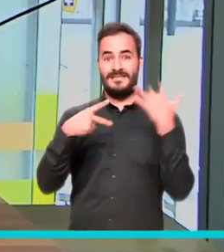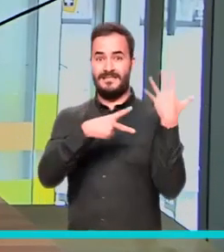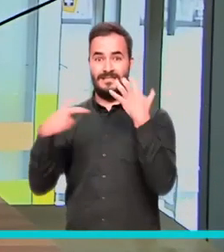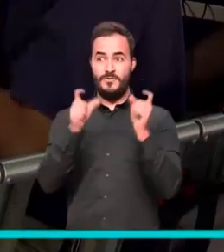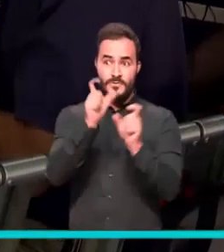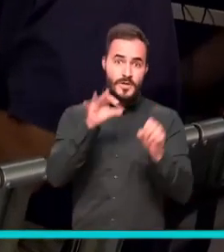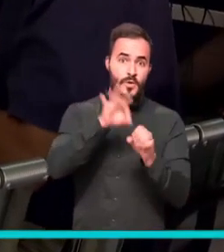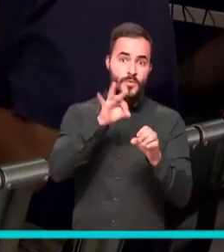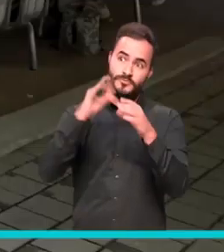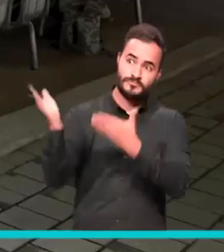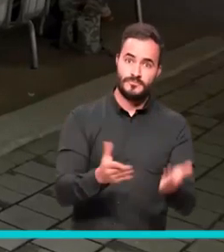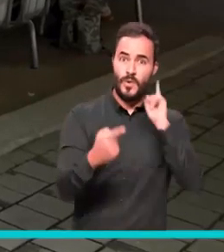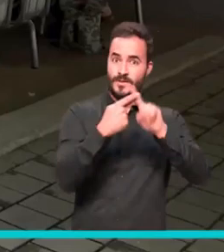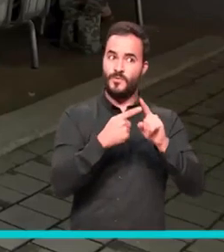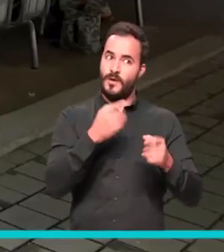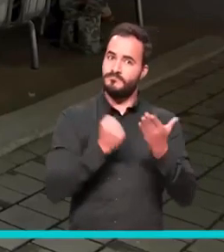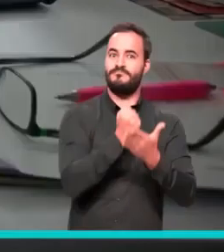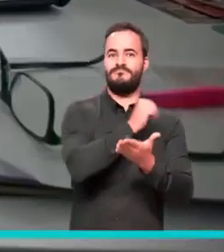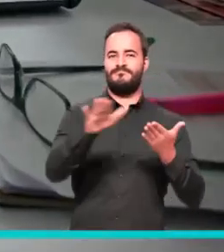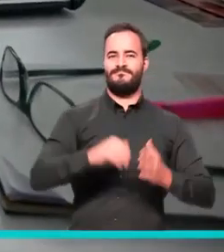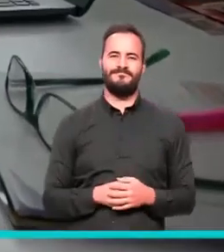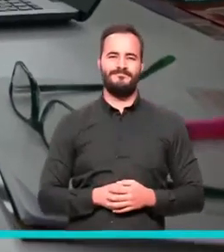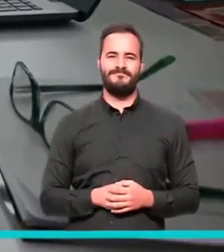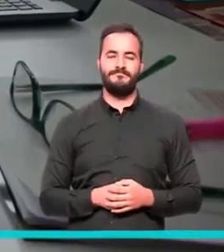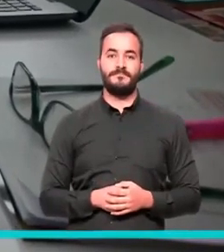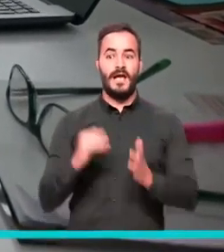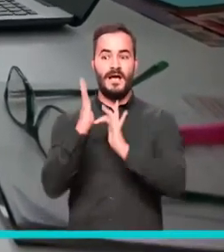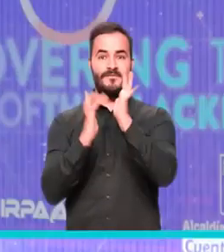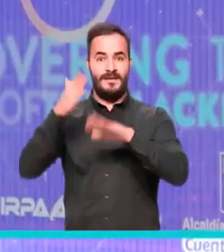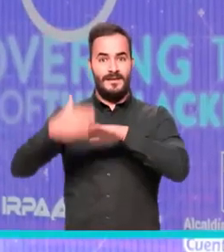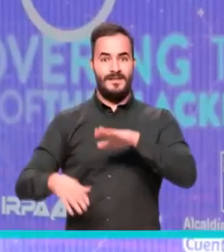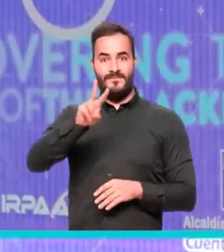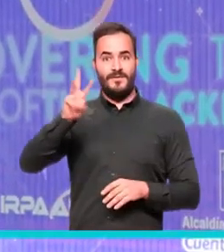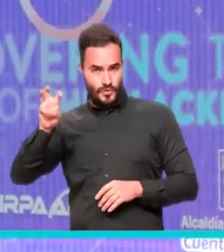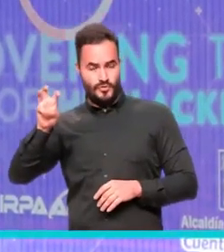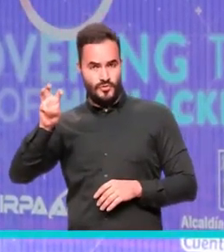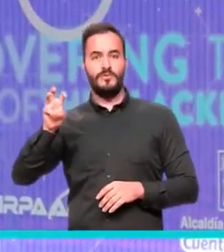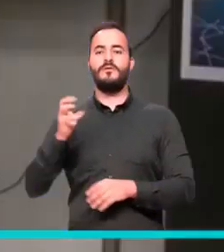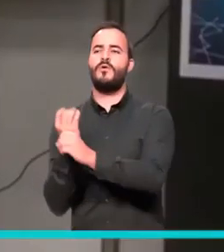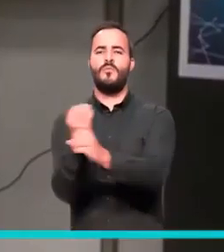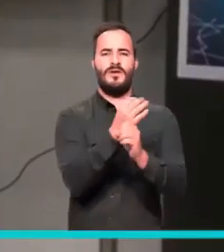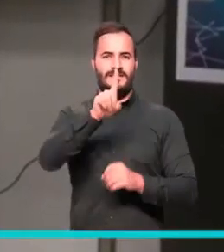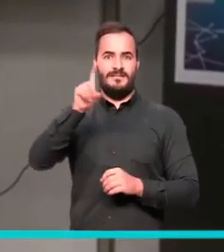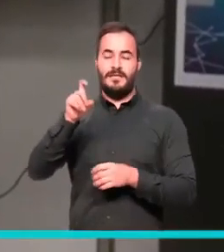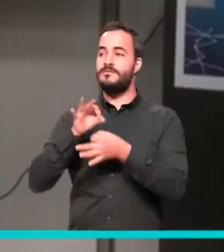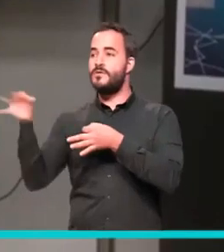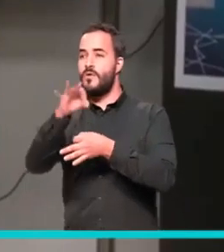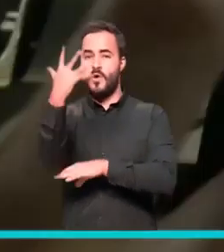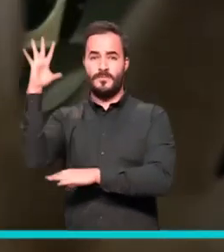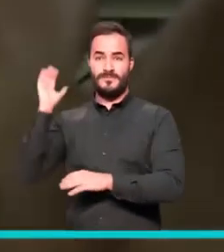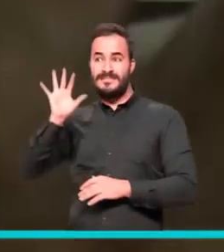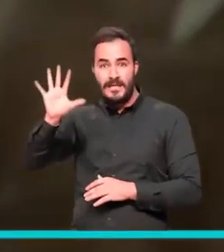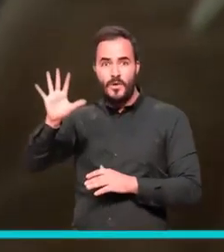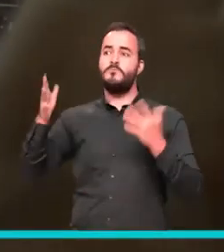1.700 cupos para el mismo número de personas. Hasta el 28 de abril, los habitantes de las 16 comunas y 5